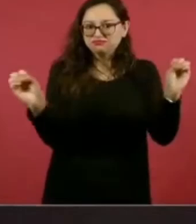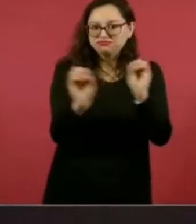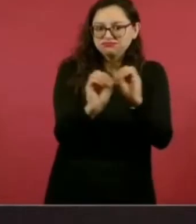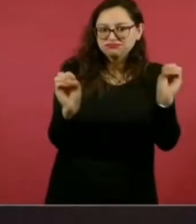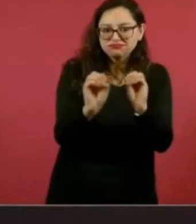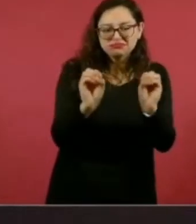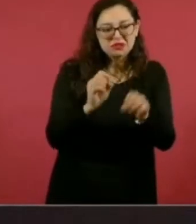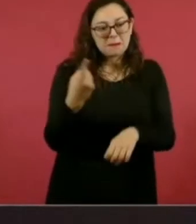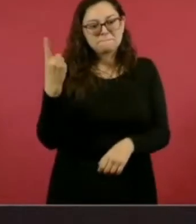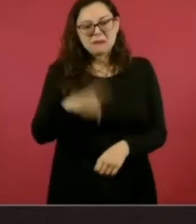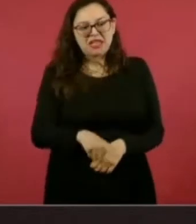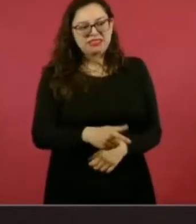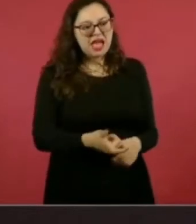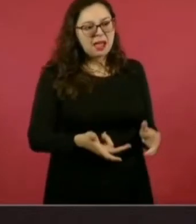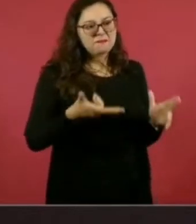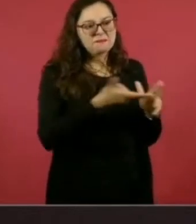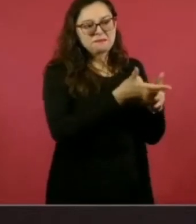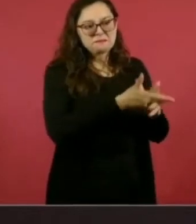masacres,